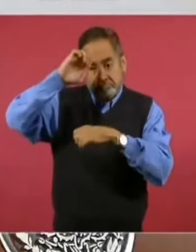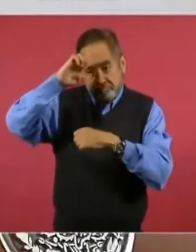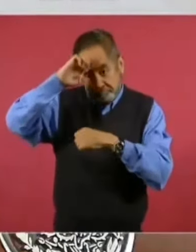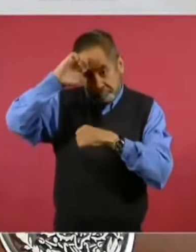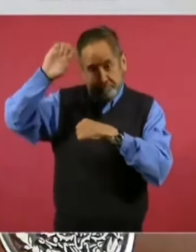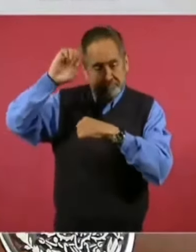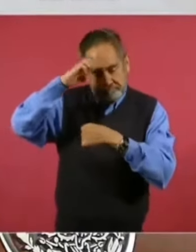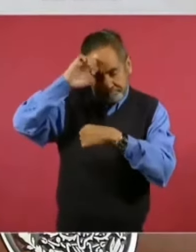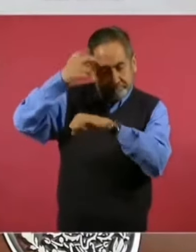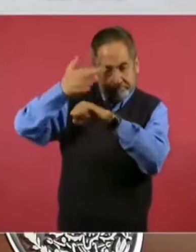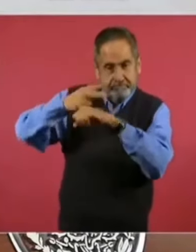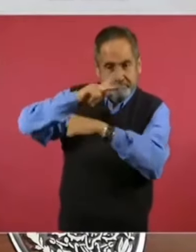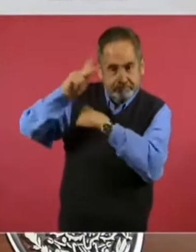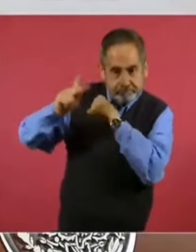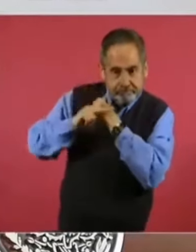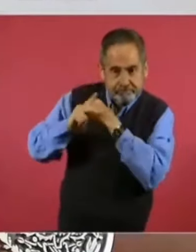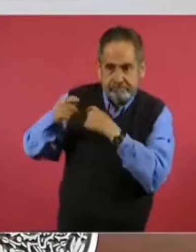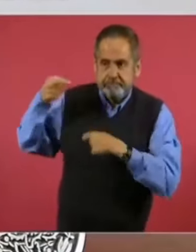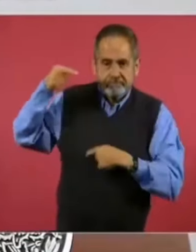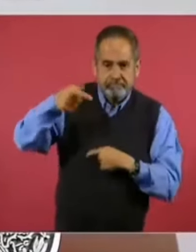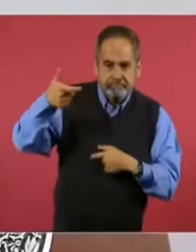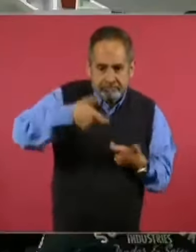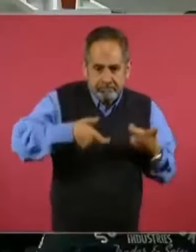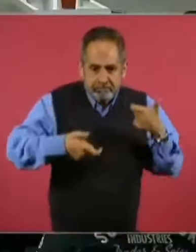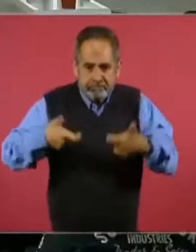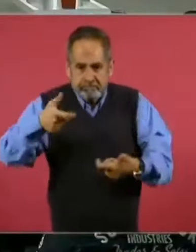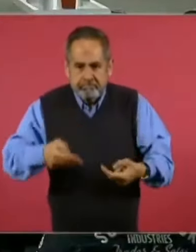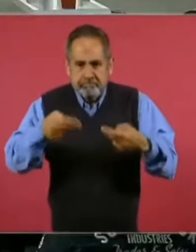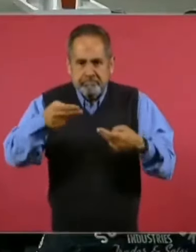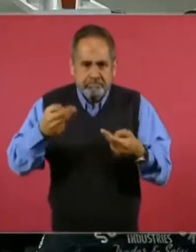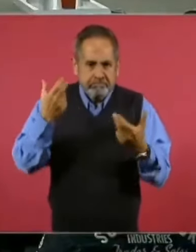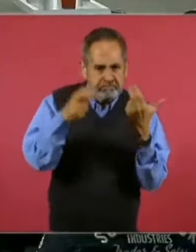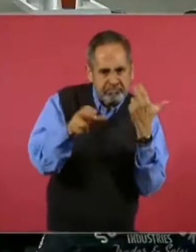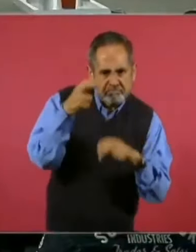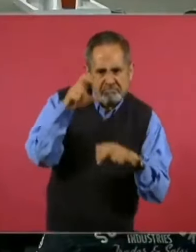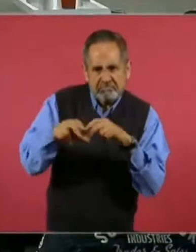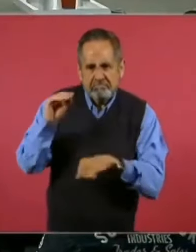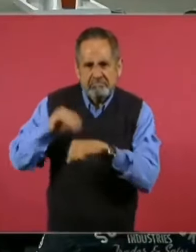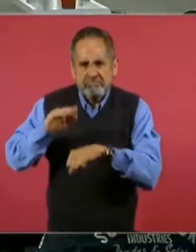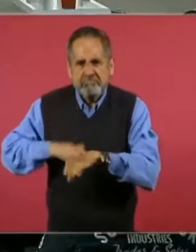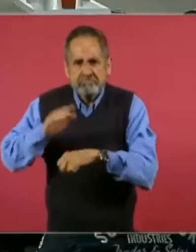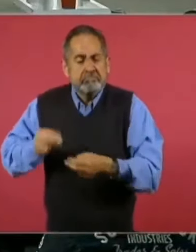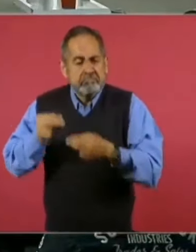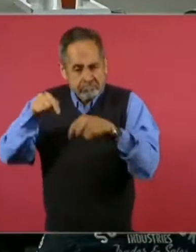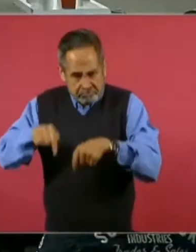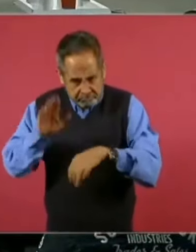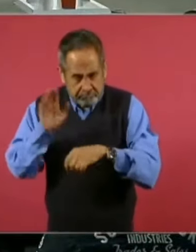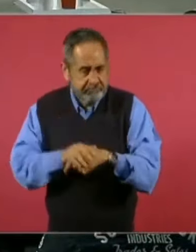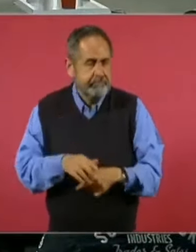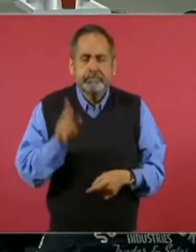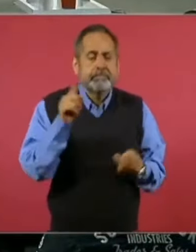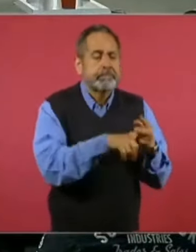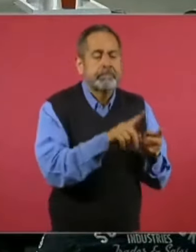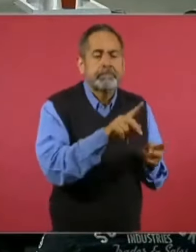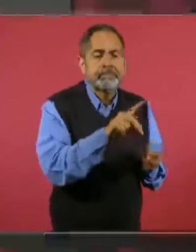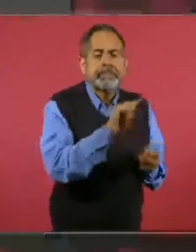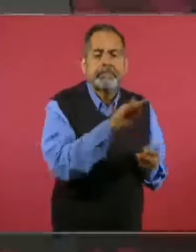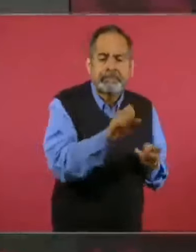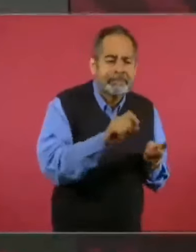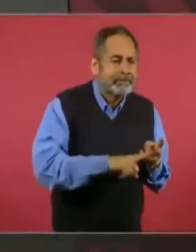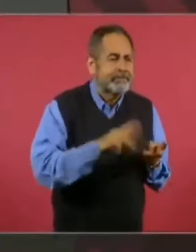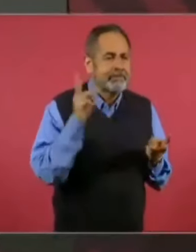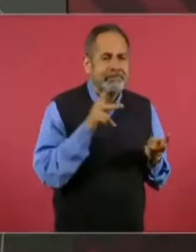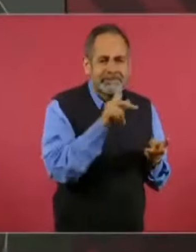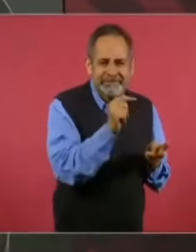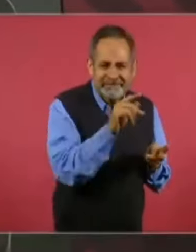Es que el Wall Street Journal, con todo respeto, el New York Times, el Washington Post, el Financial